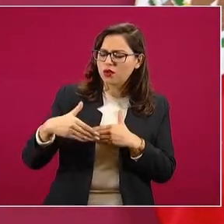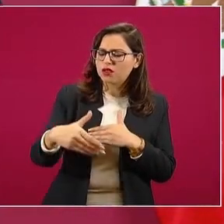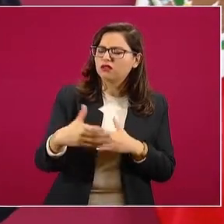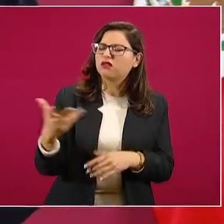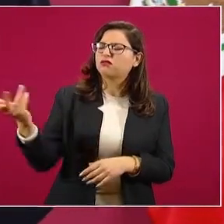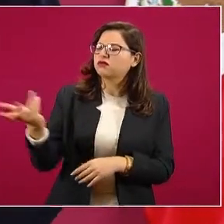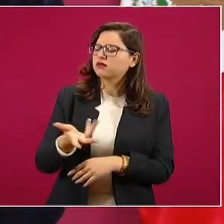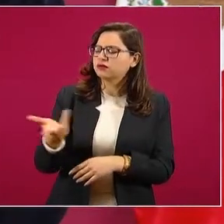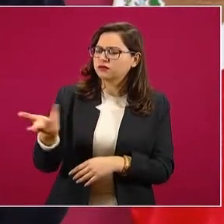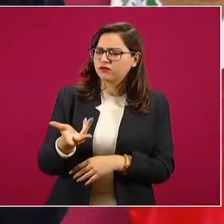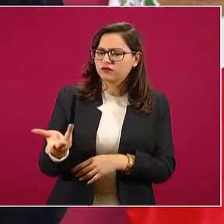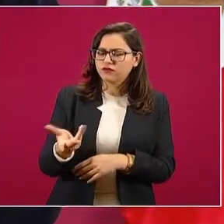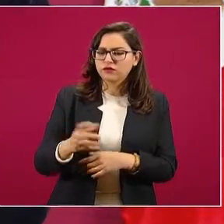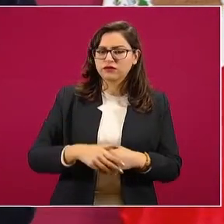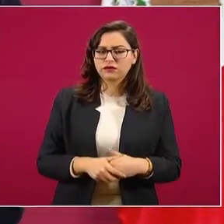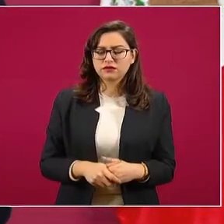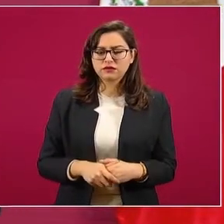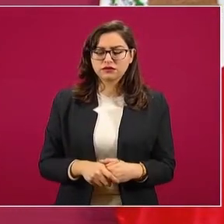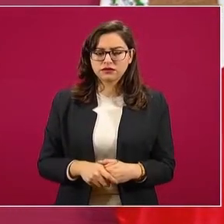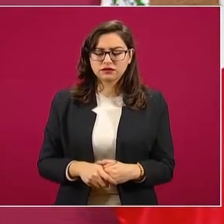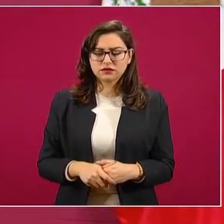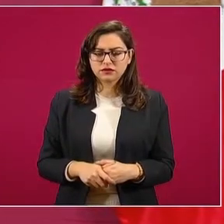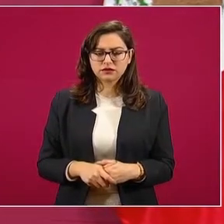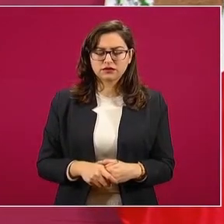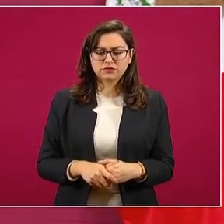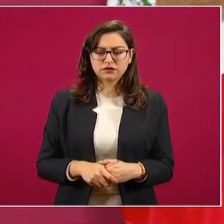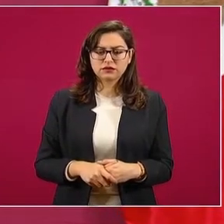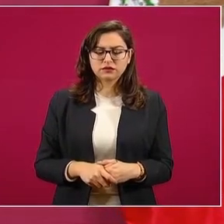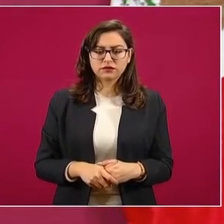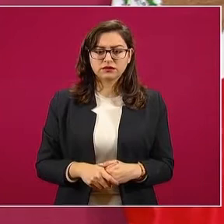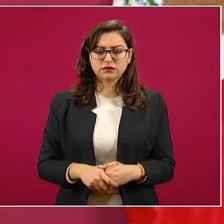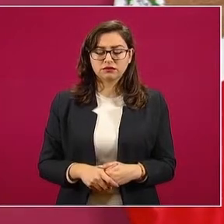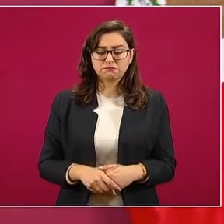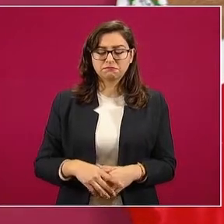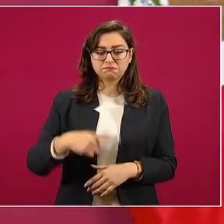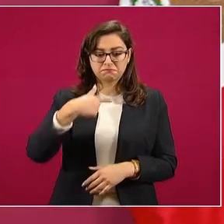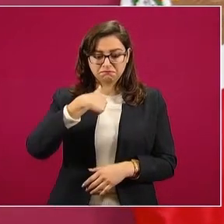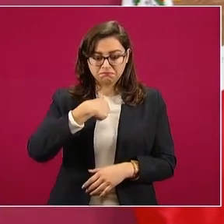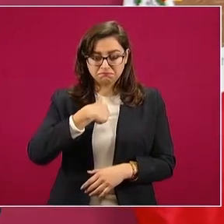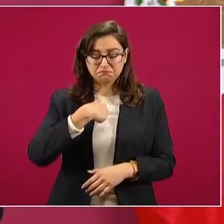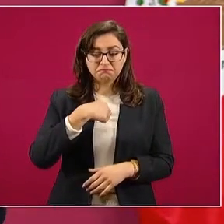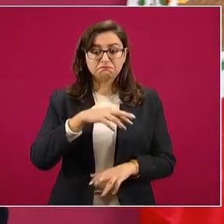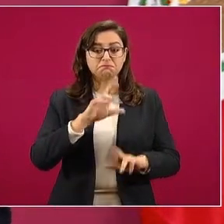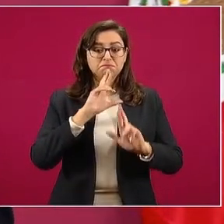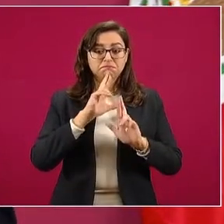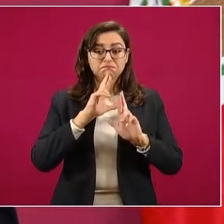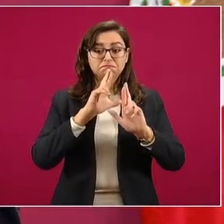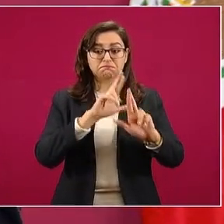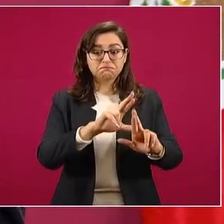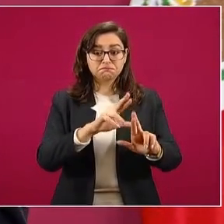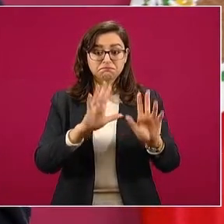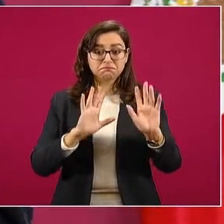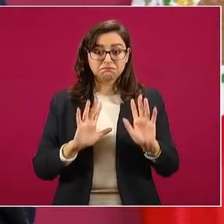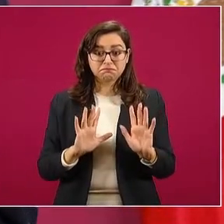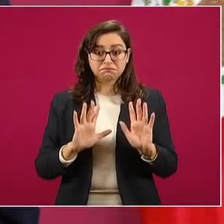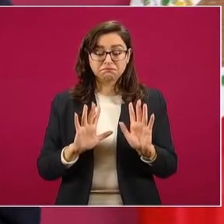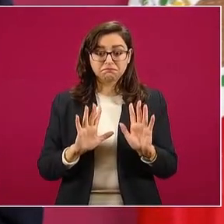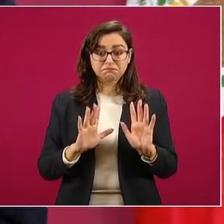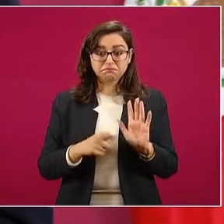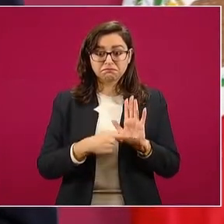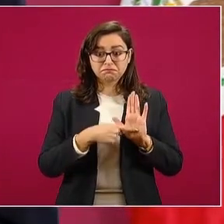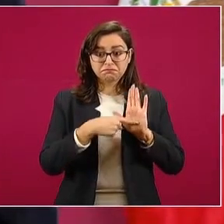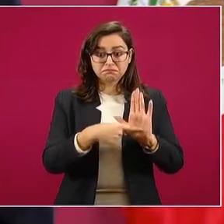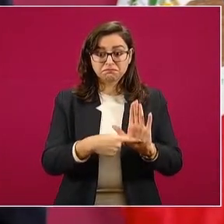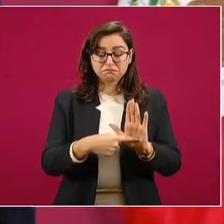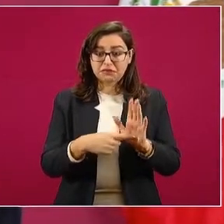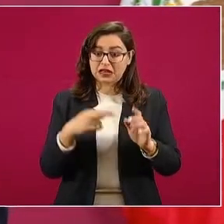yo lo diga, responda en lo que tardo, parado en un solo